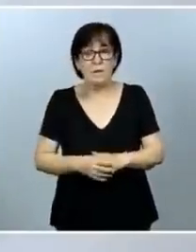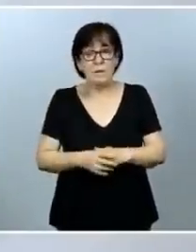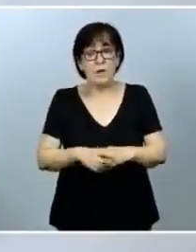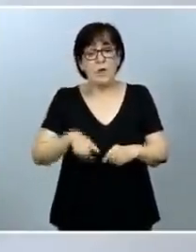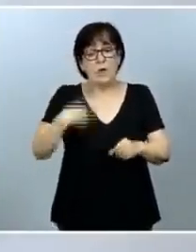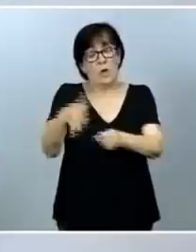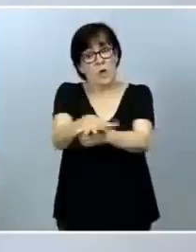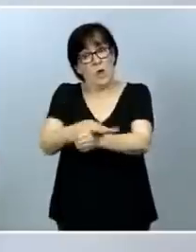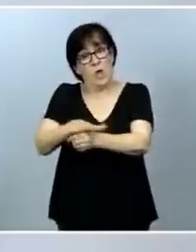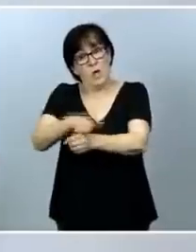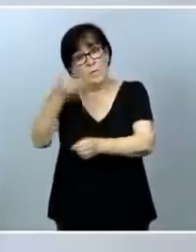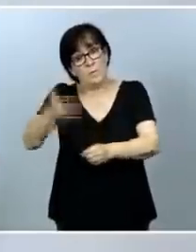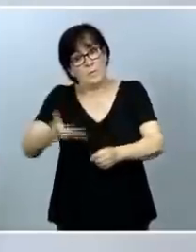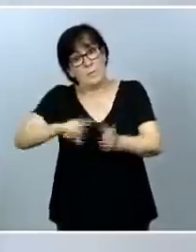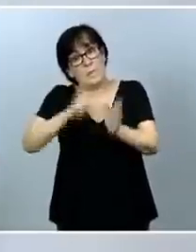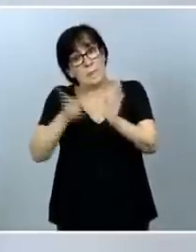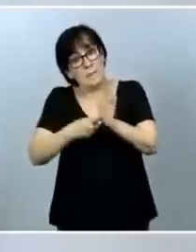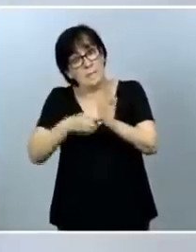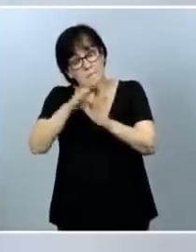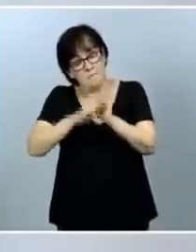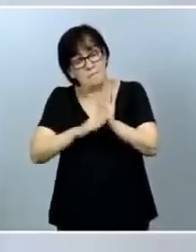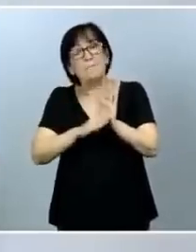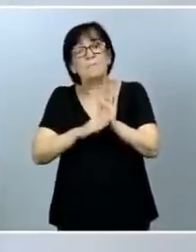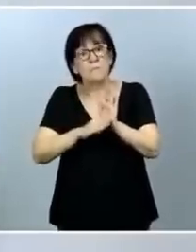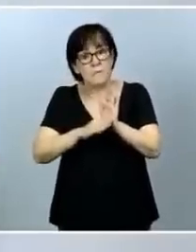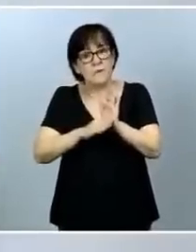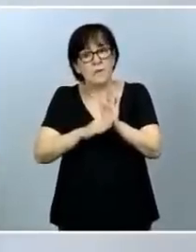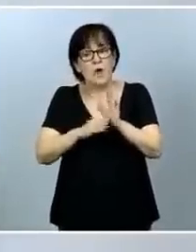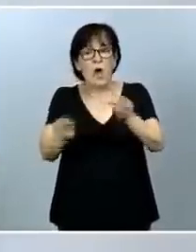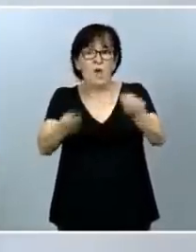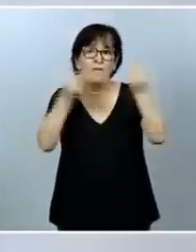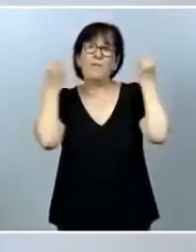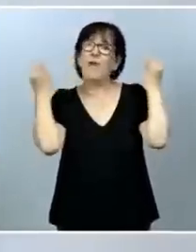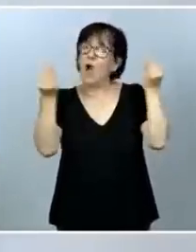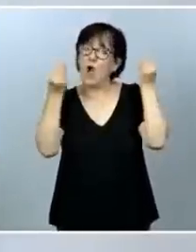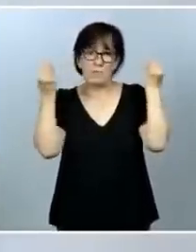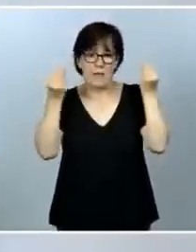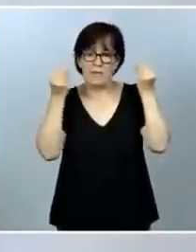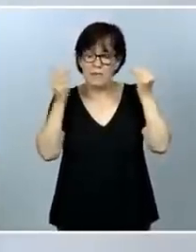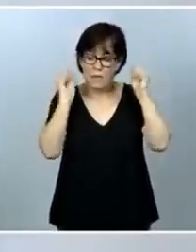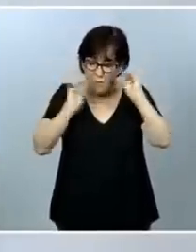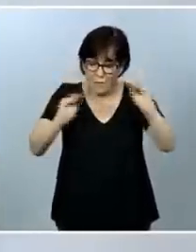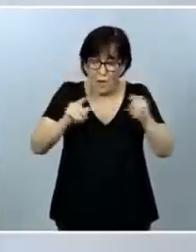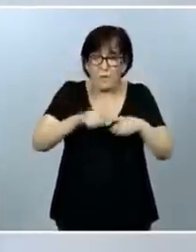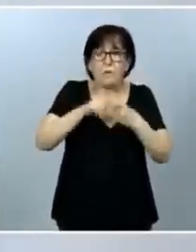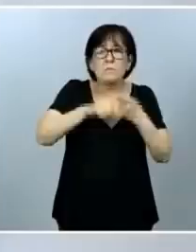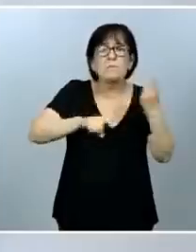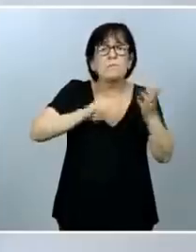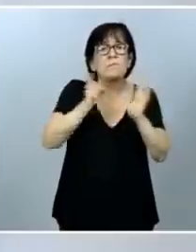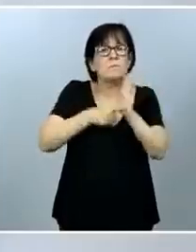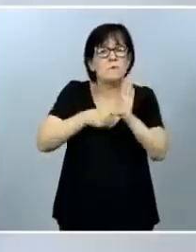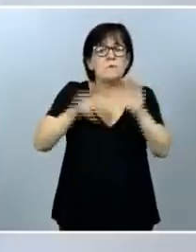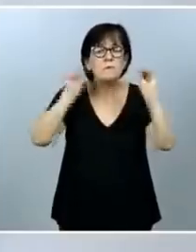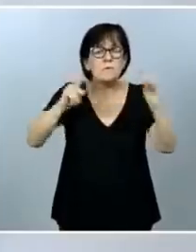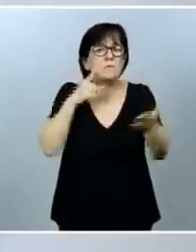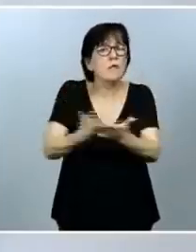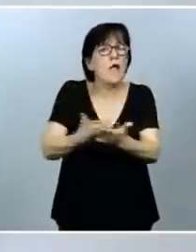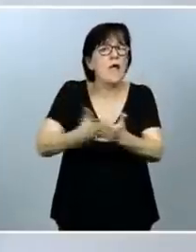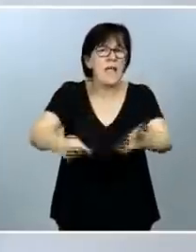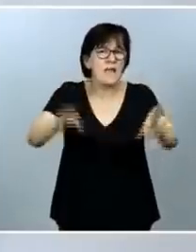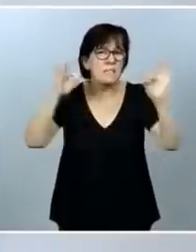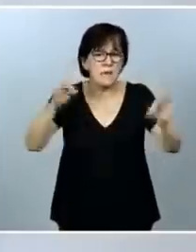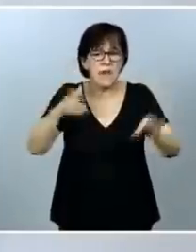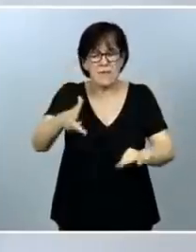fundamental de esta ley tiene que ver con la formación. Con esta ley se van a garantizar la formación específica en derechos